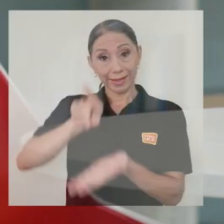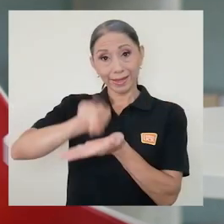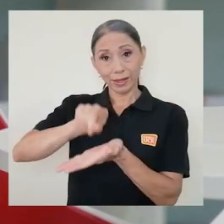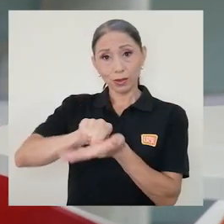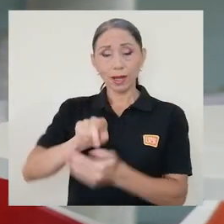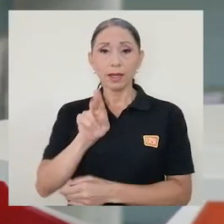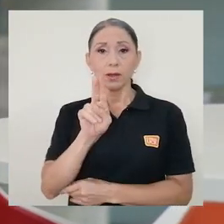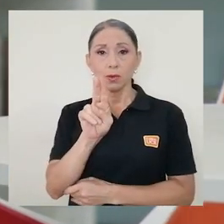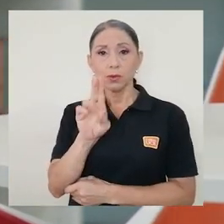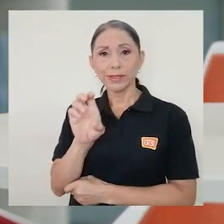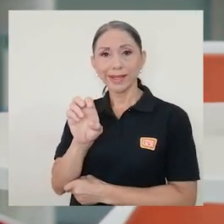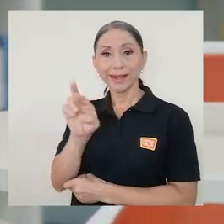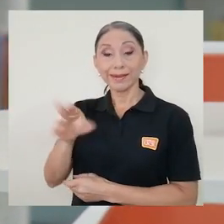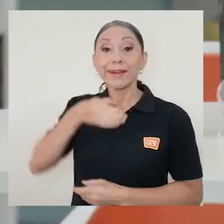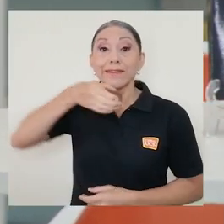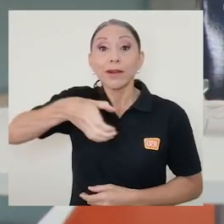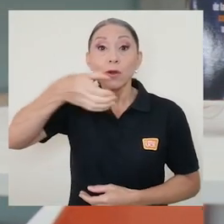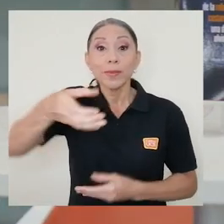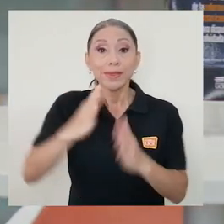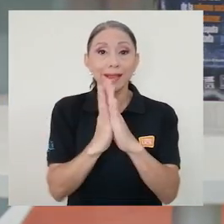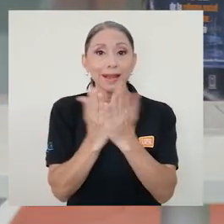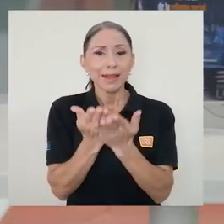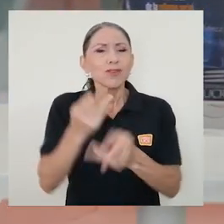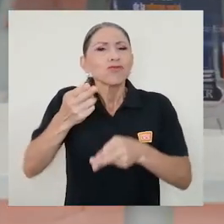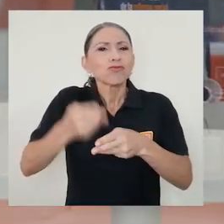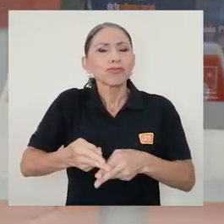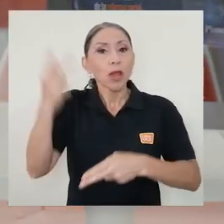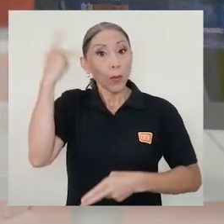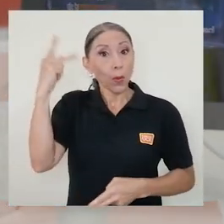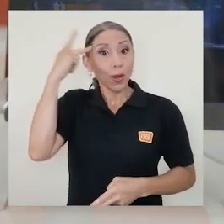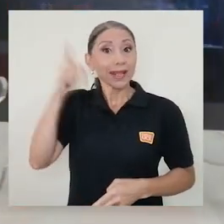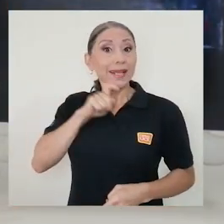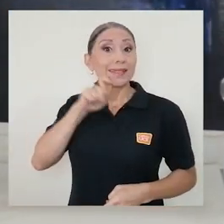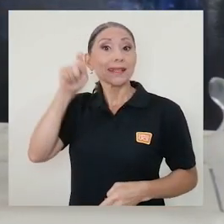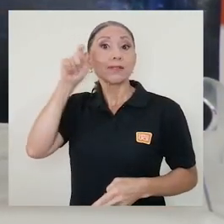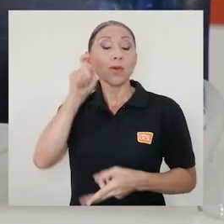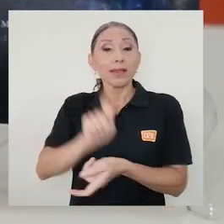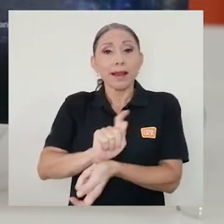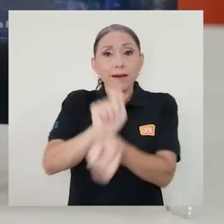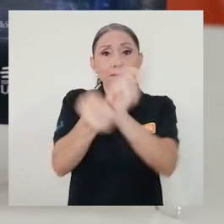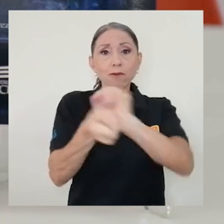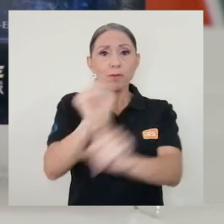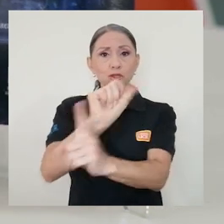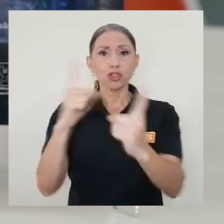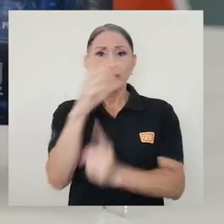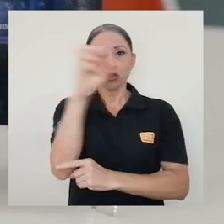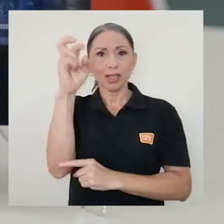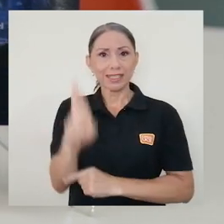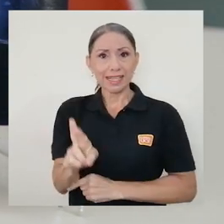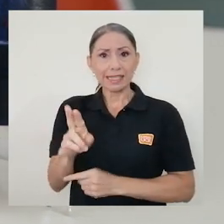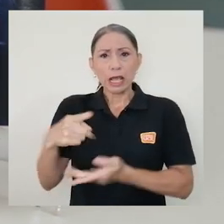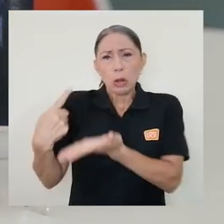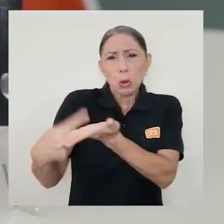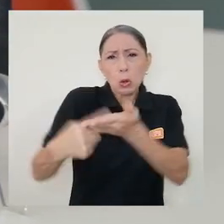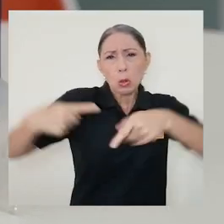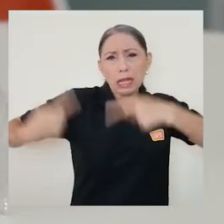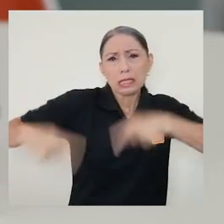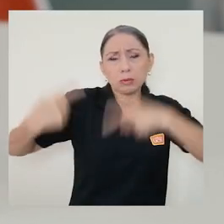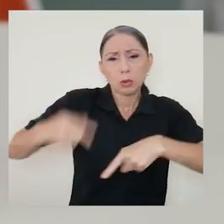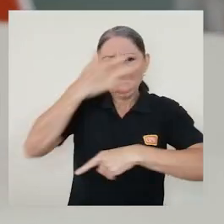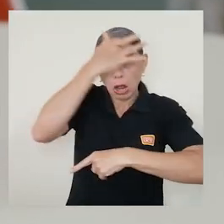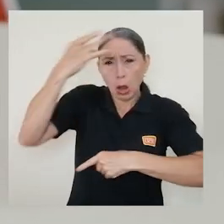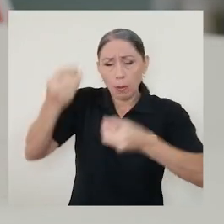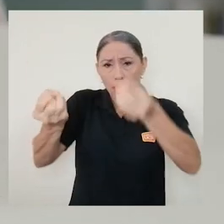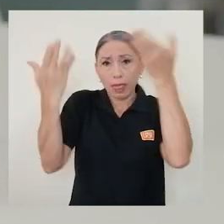La editorial UCR le recomienda el libro La Política Sexual de la Reforma Social Costarricense, una disputa